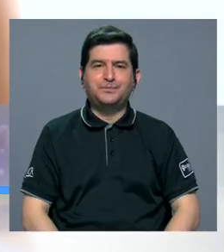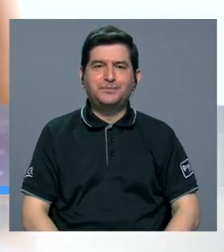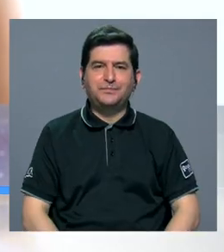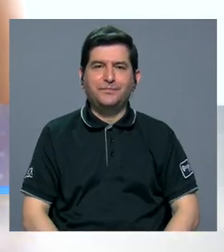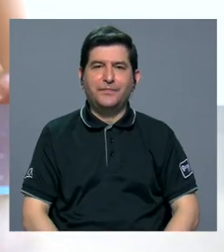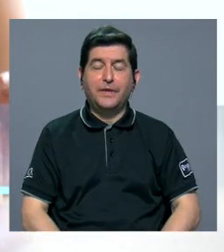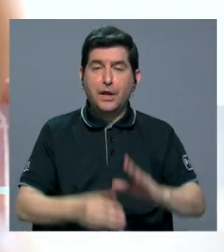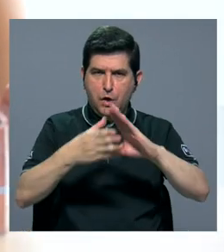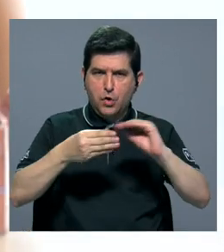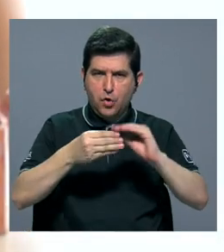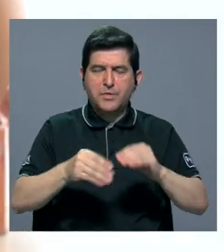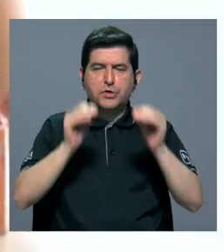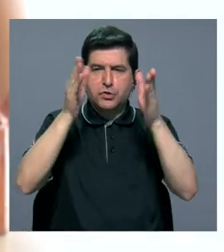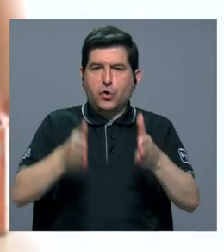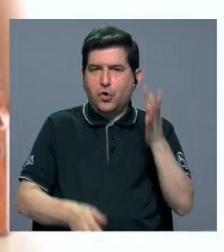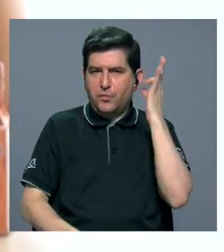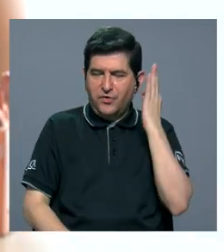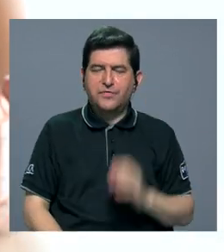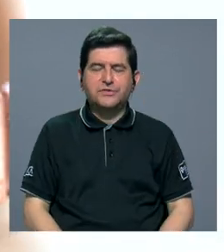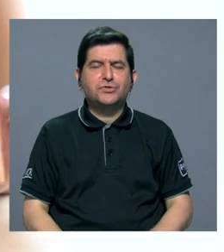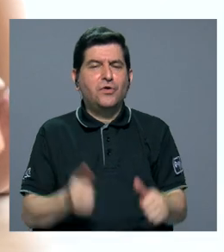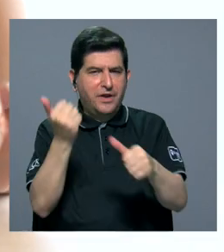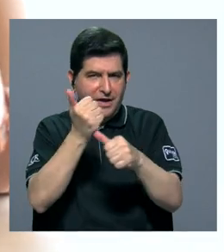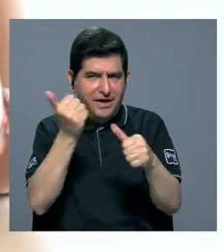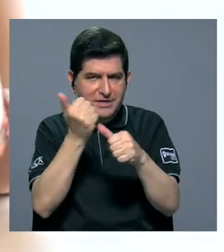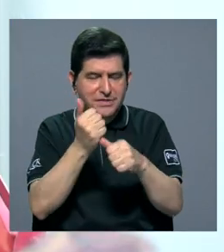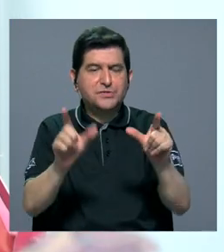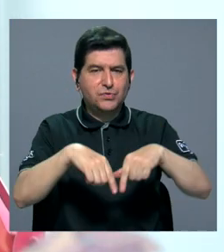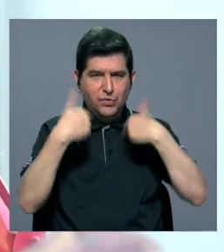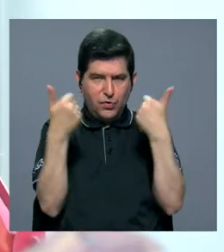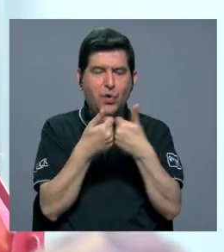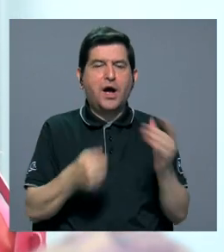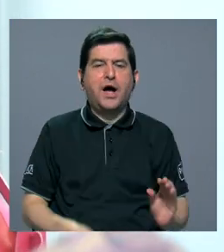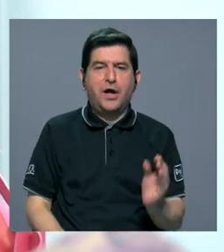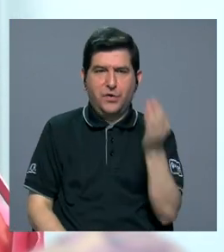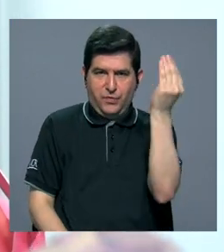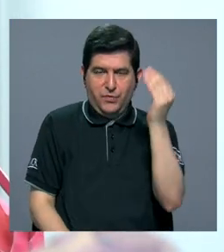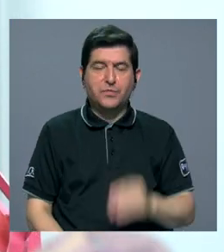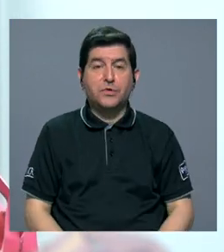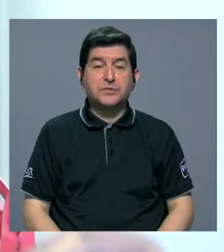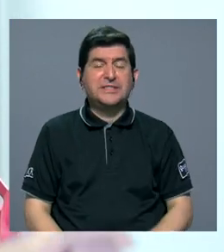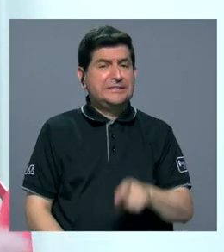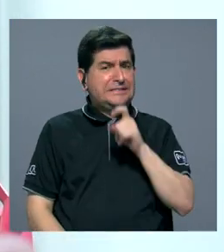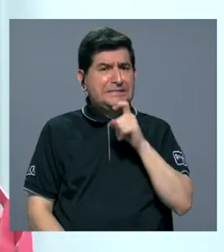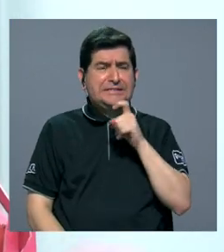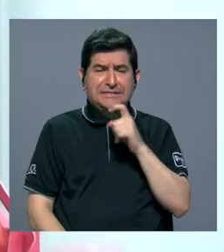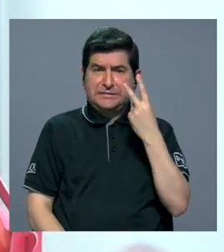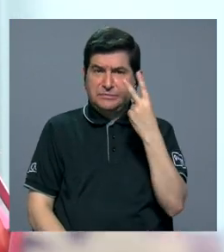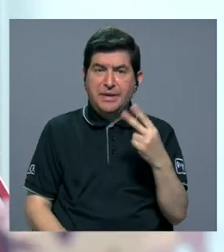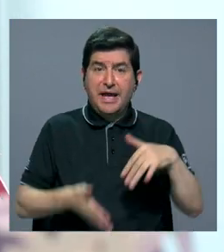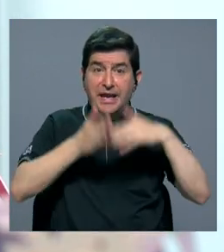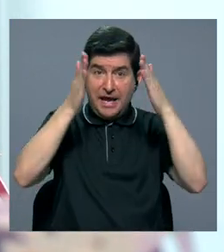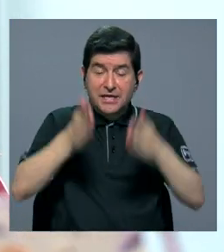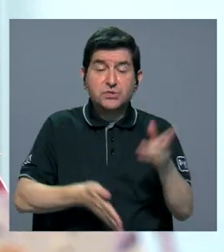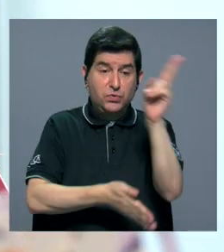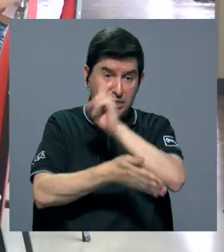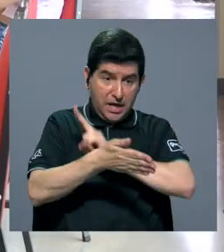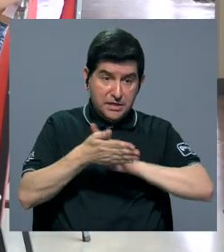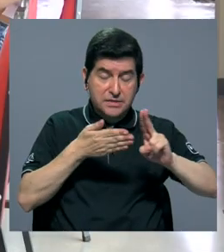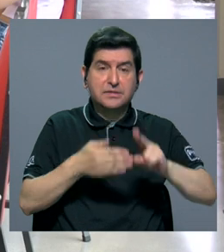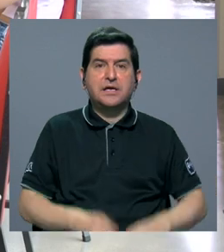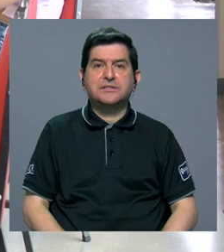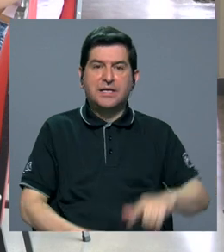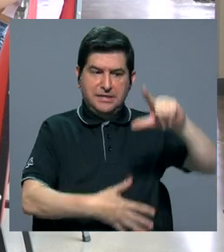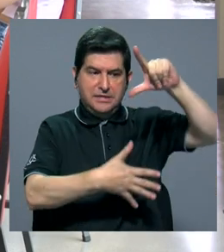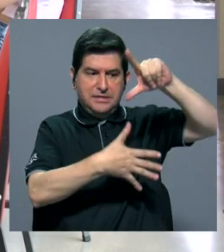Según comentó una docente que ha asesorado a este grupo de jóvenes, es muy difícil observar a estudiantes de universidades